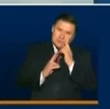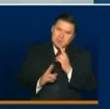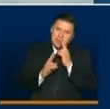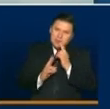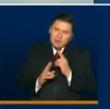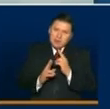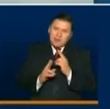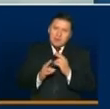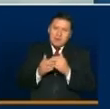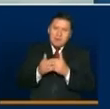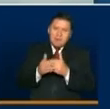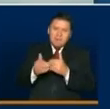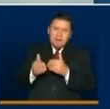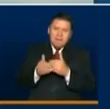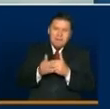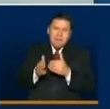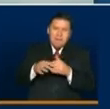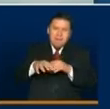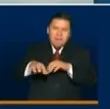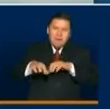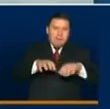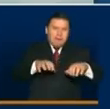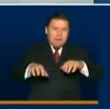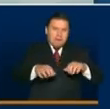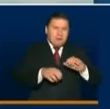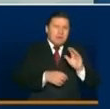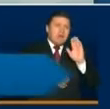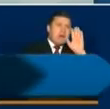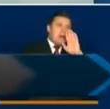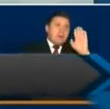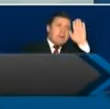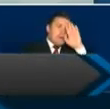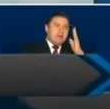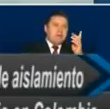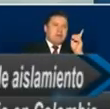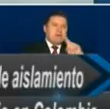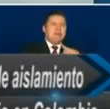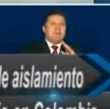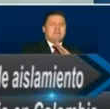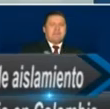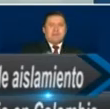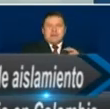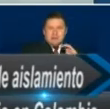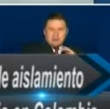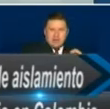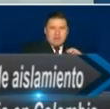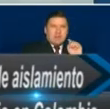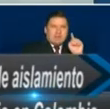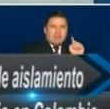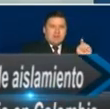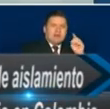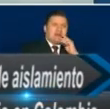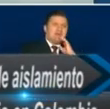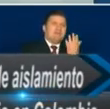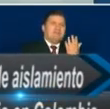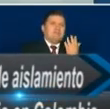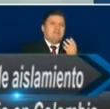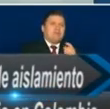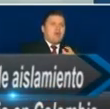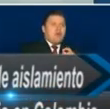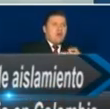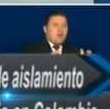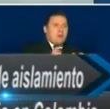particularidades puntuales que tienen departamentos y que tienen también ciudades, temas como densidad